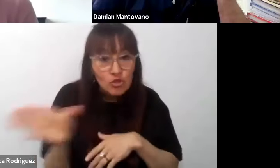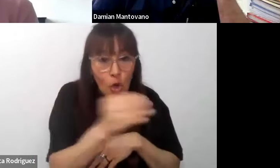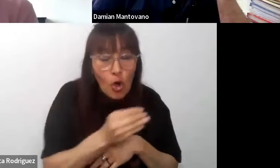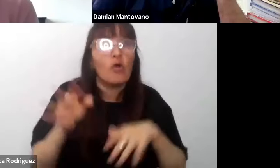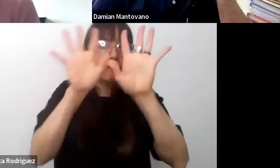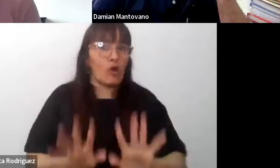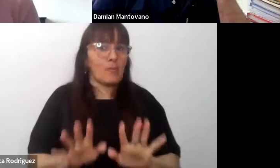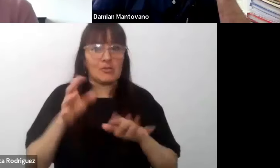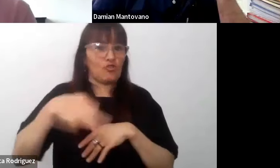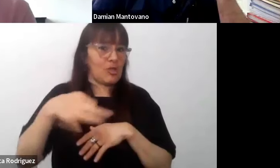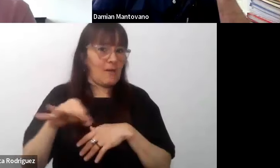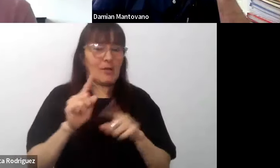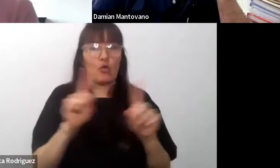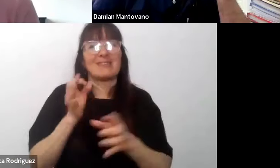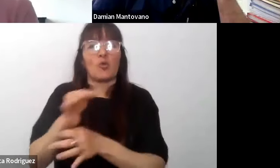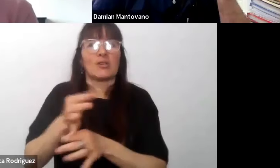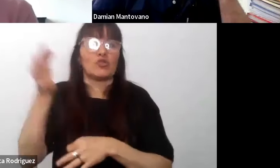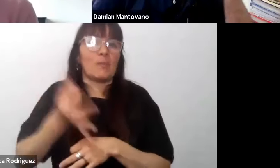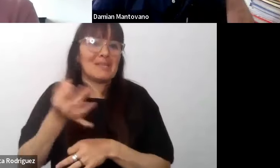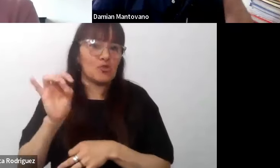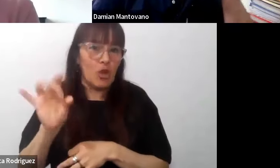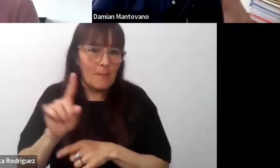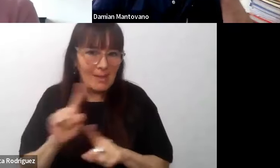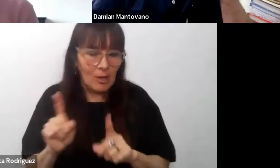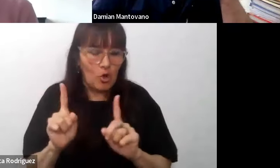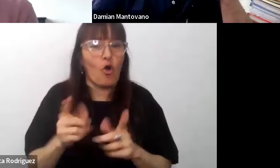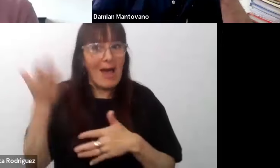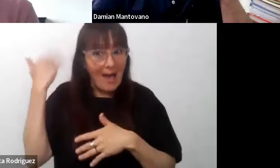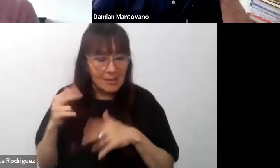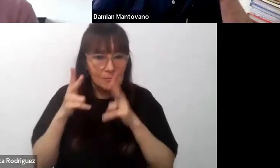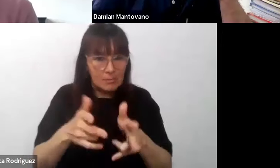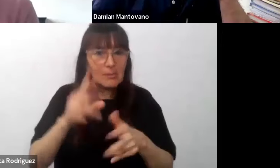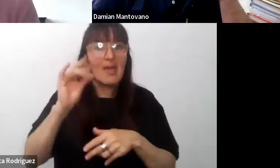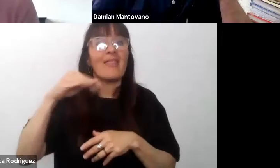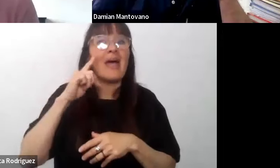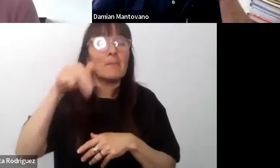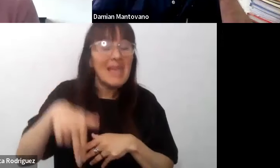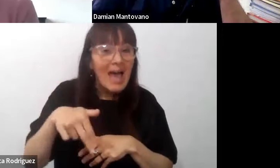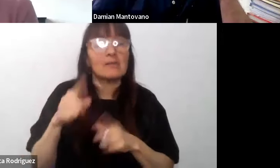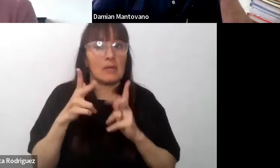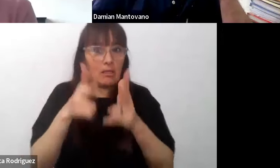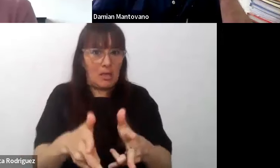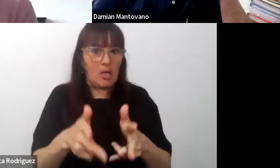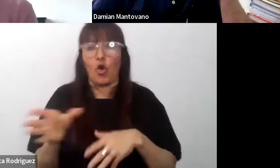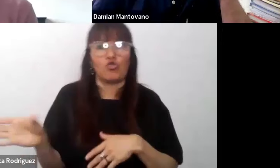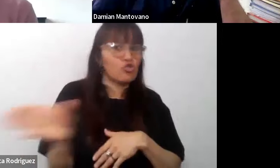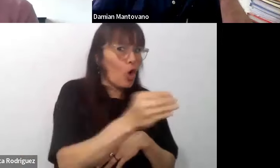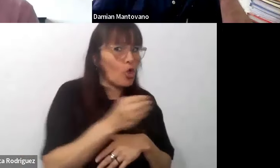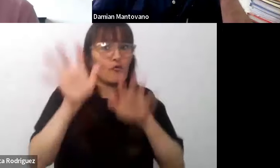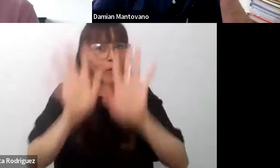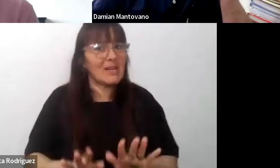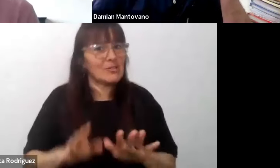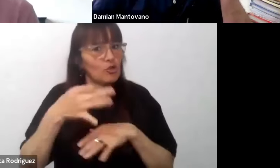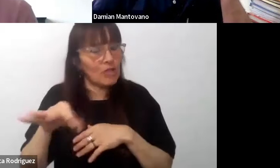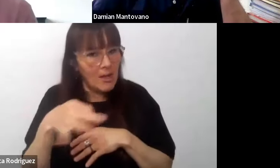no solo los especializados lo que Damián decía hace un rato es decir que hay que formar a todos para este tipo de escuela es decir que vamos